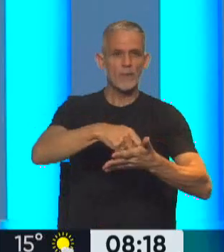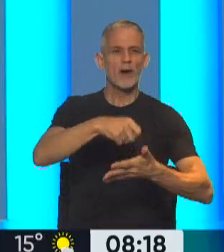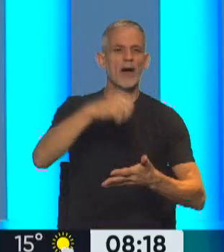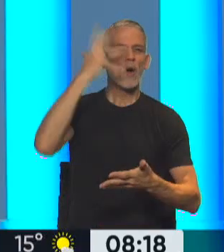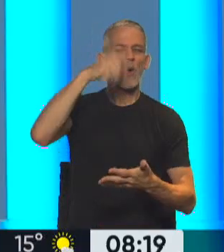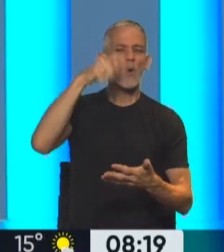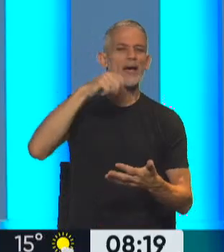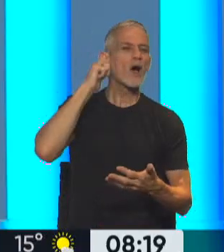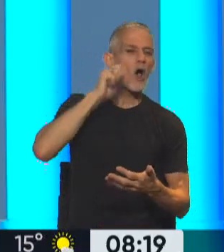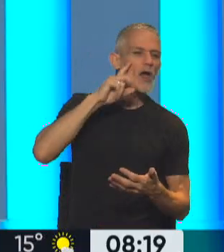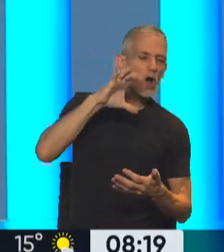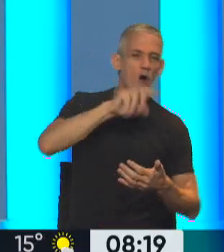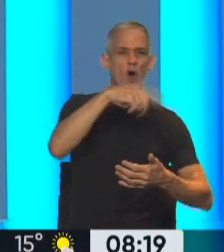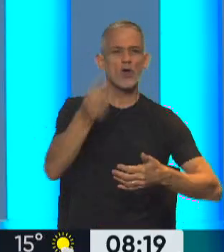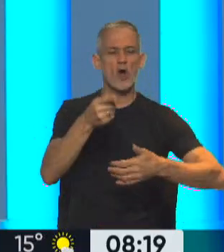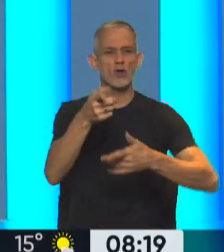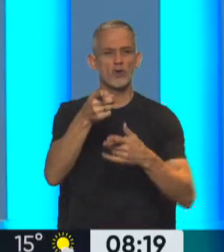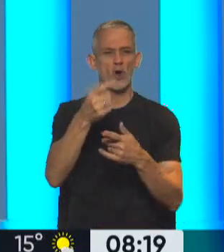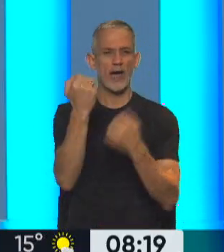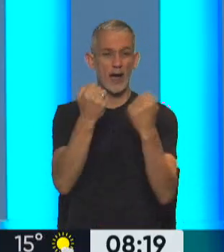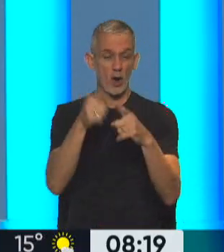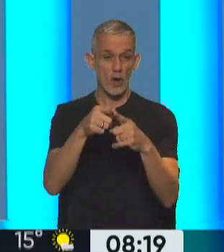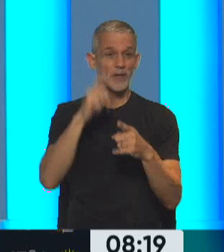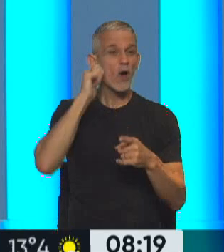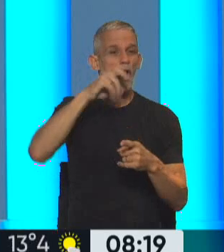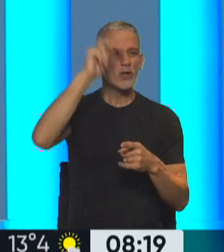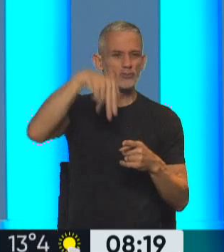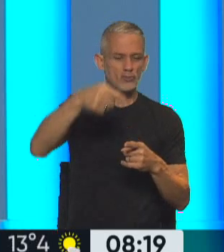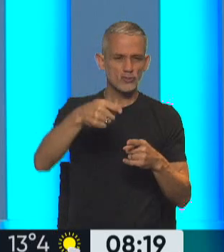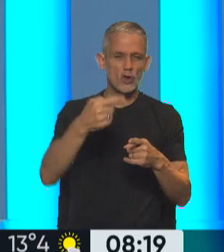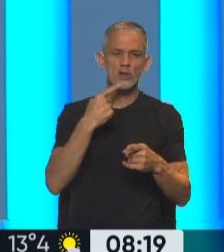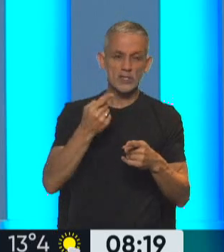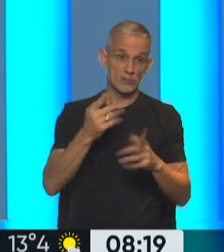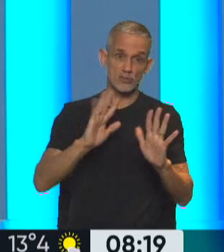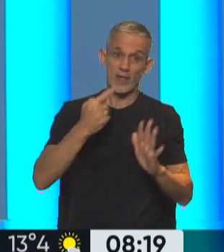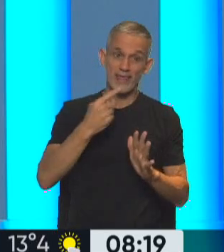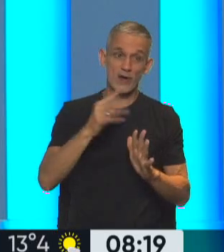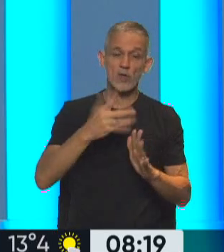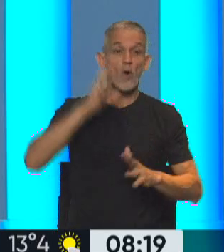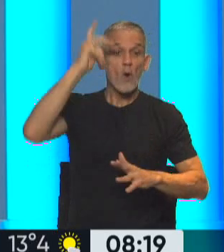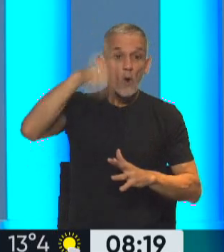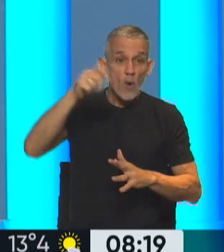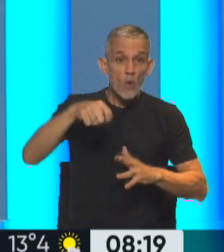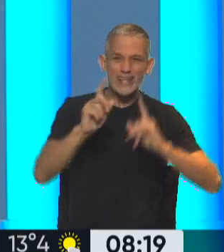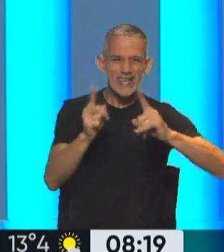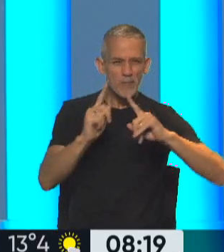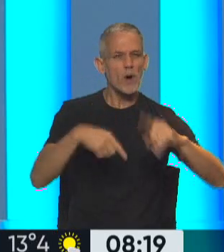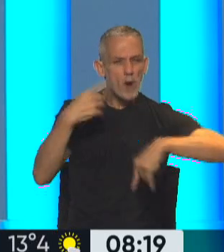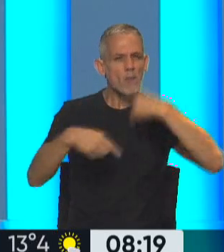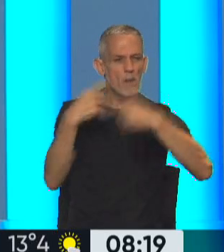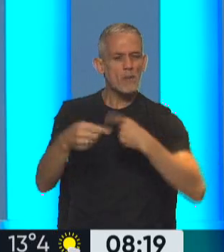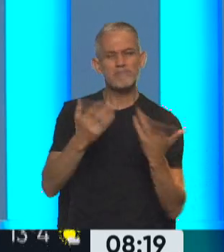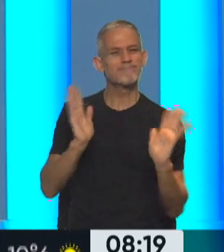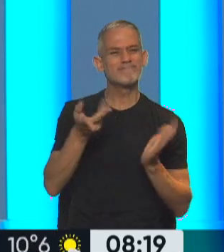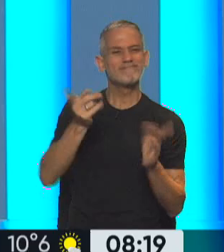Boico y por su colega del Fuero Penal Económico, Juan Carlos Bonzón, destacó esto porque no son los jueces los cuales habitualmente escuchás